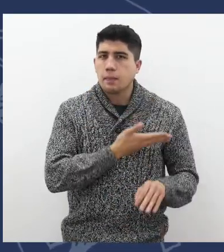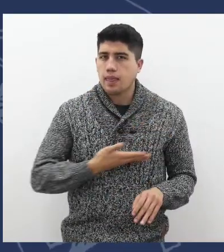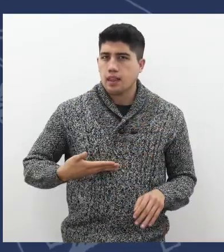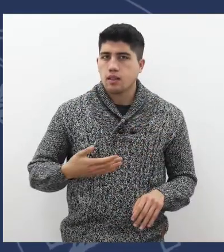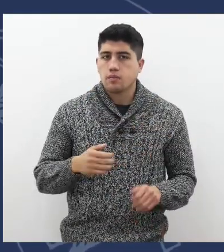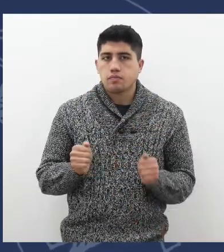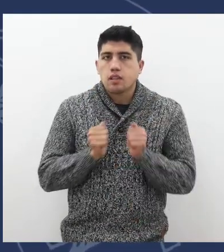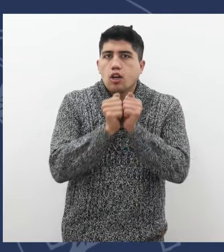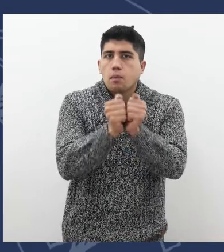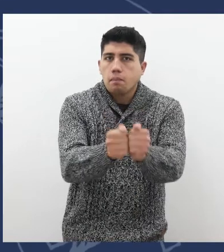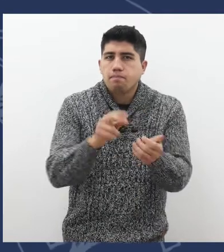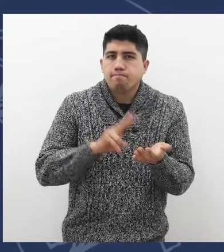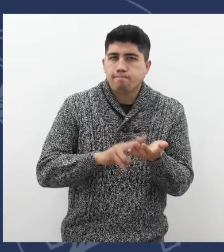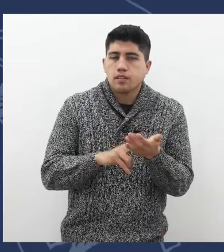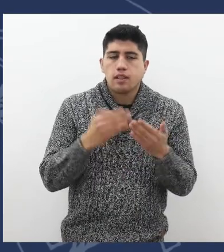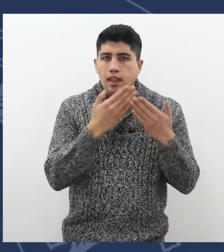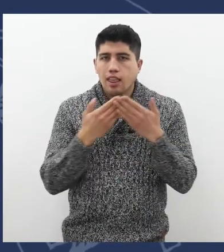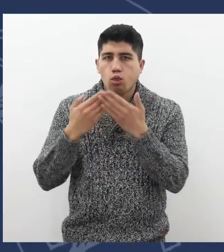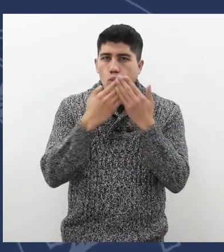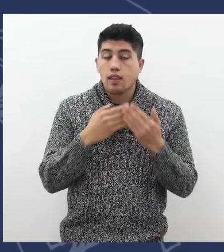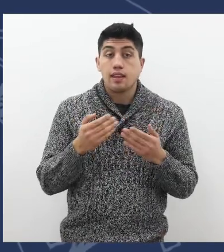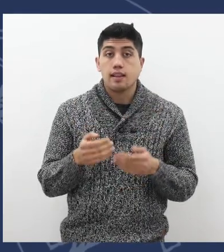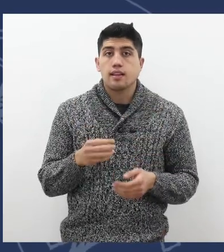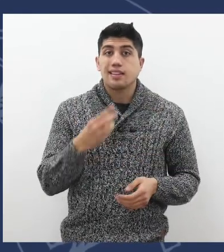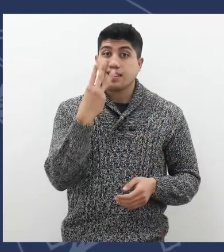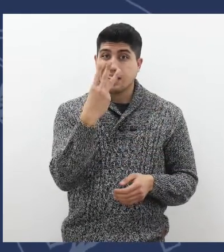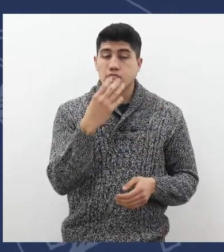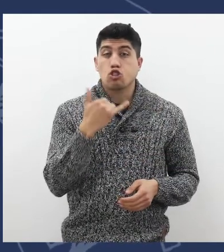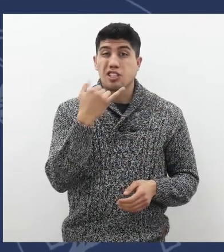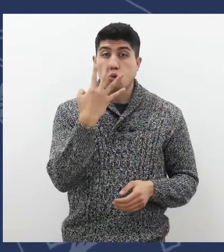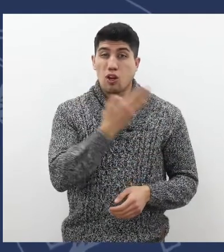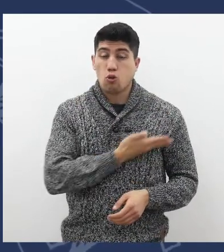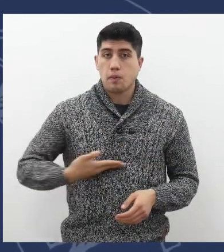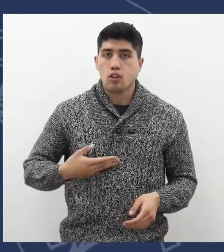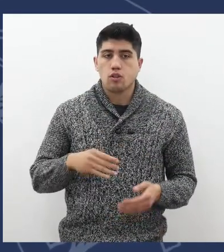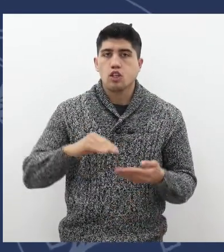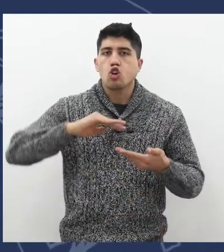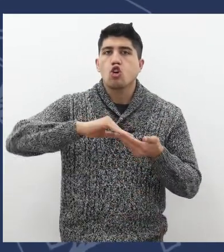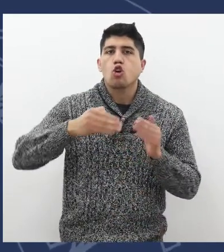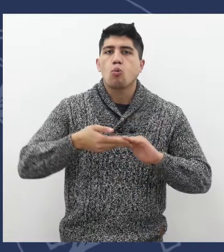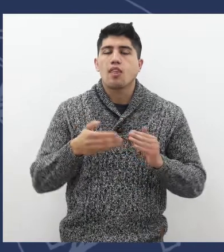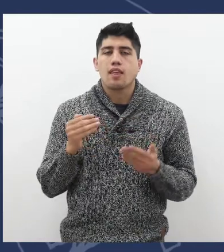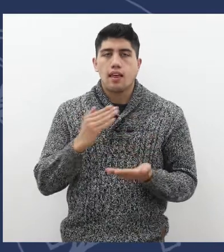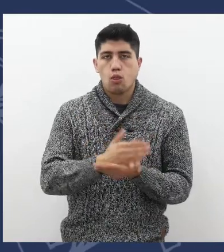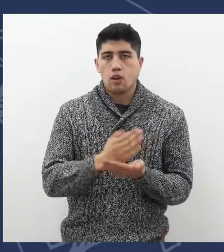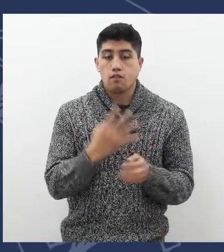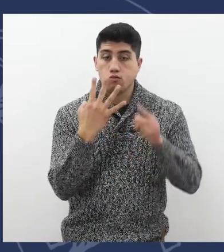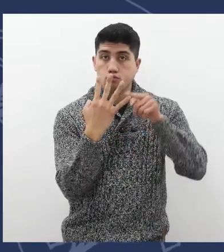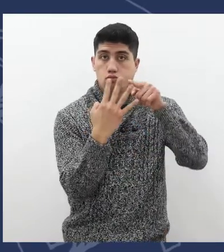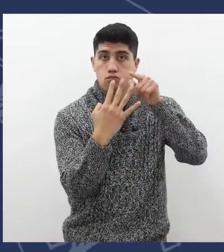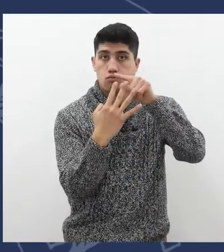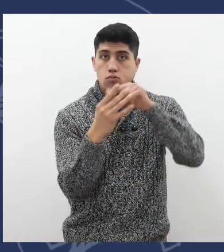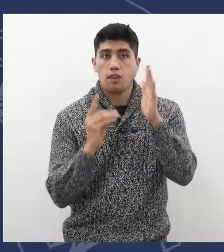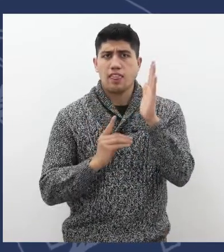en la enseñanza media, acompañamiento efectivo a estudiantes de tercero, cuarto medio y a sus comunidades educativas a través de